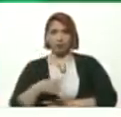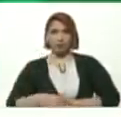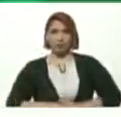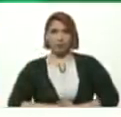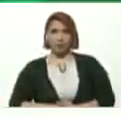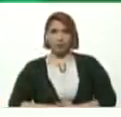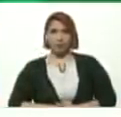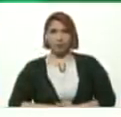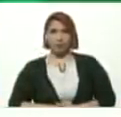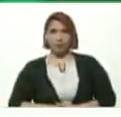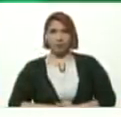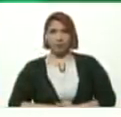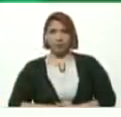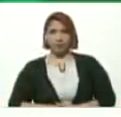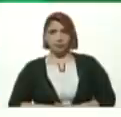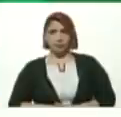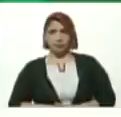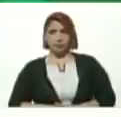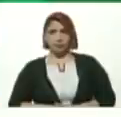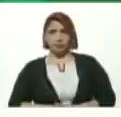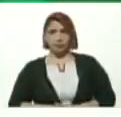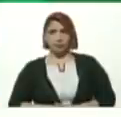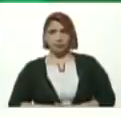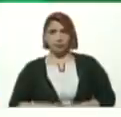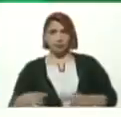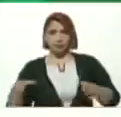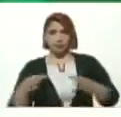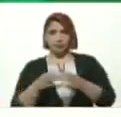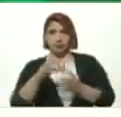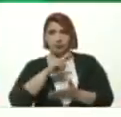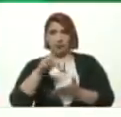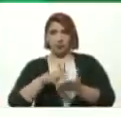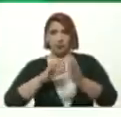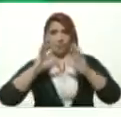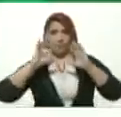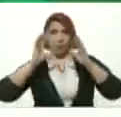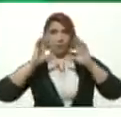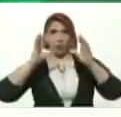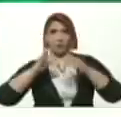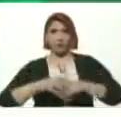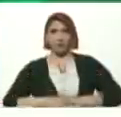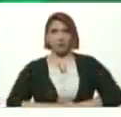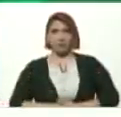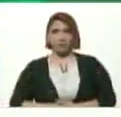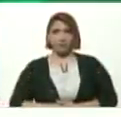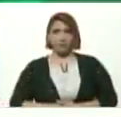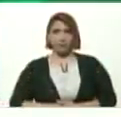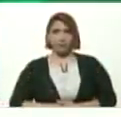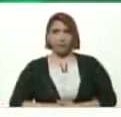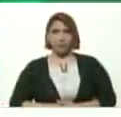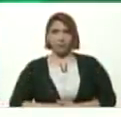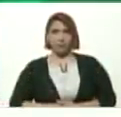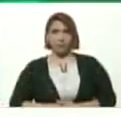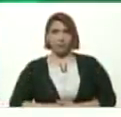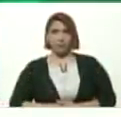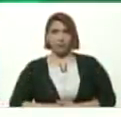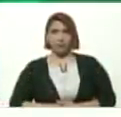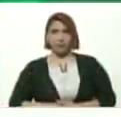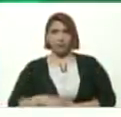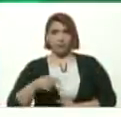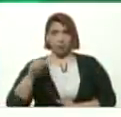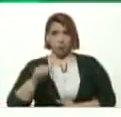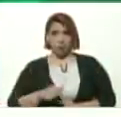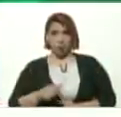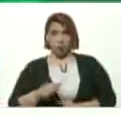Atleta De la selección Nacional De voleibol ¿Verdad? Hoy por hoy